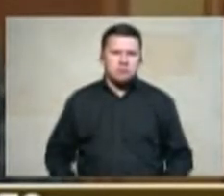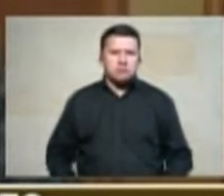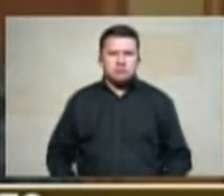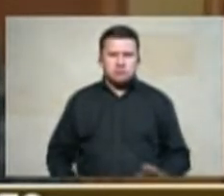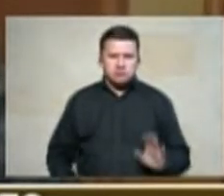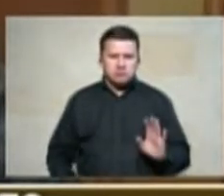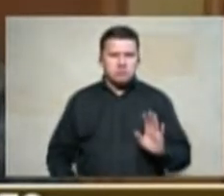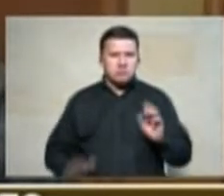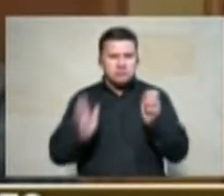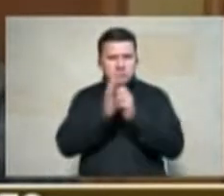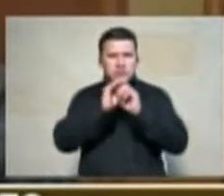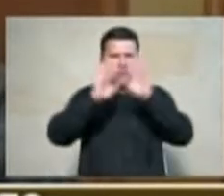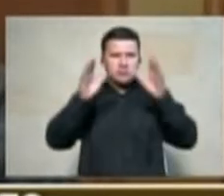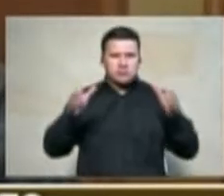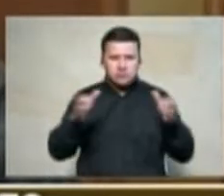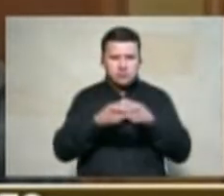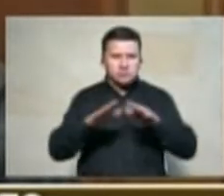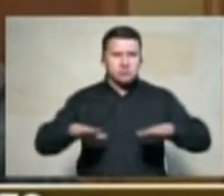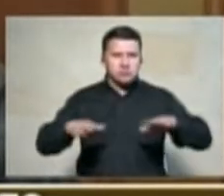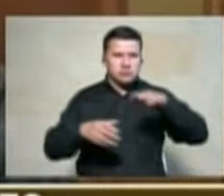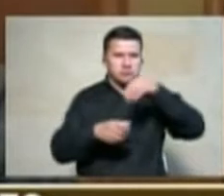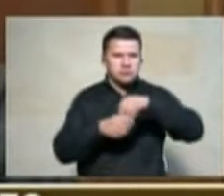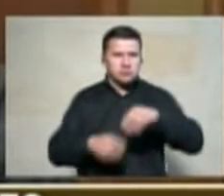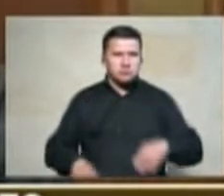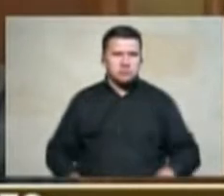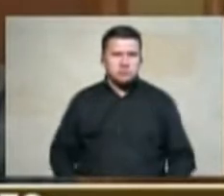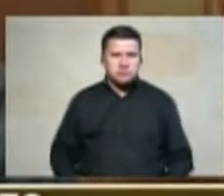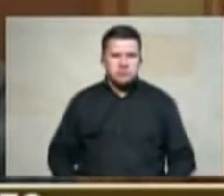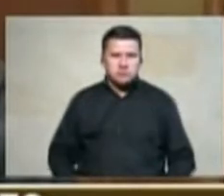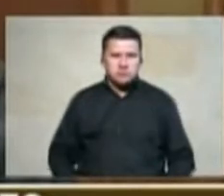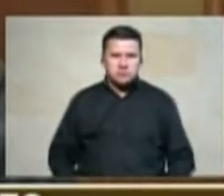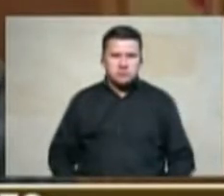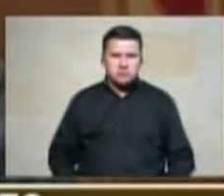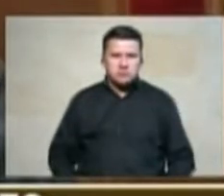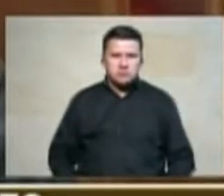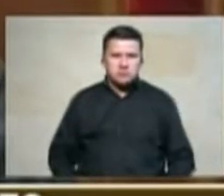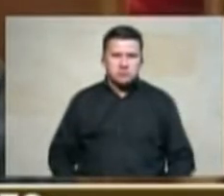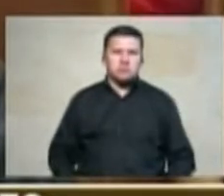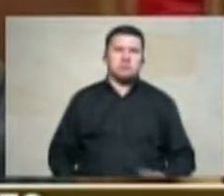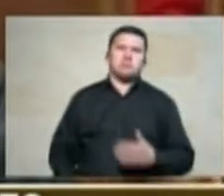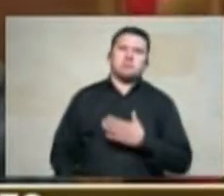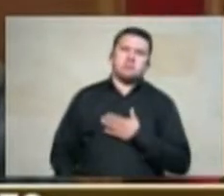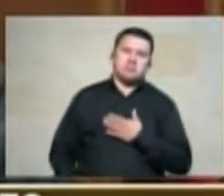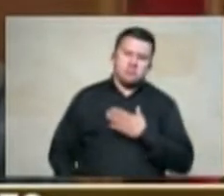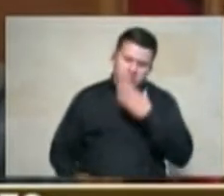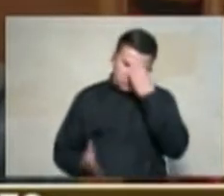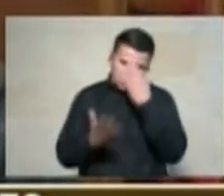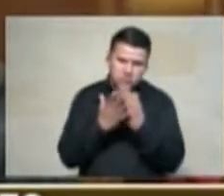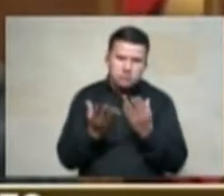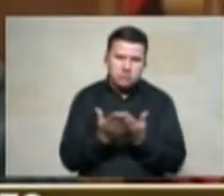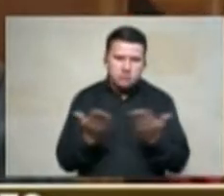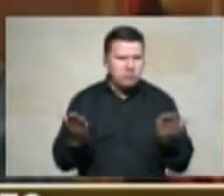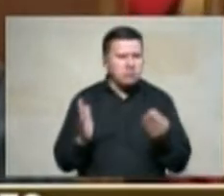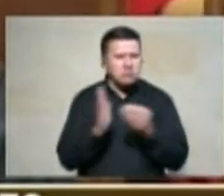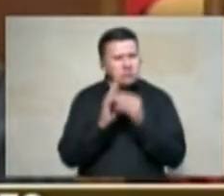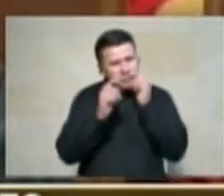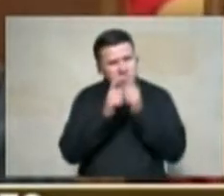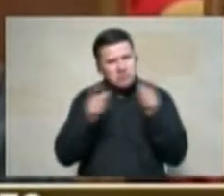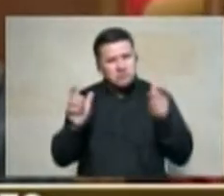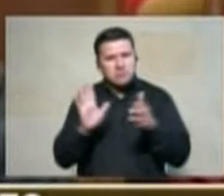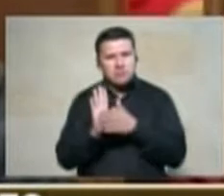pero detrás de esto desde mi punto de vista están grandes despojadores de tierras